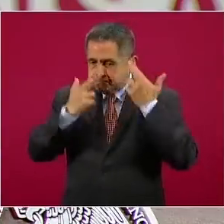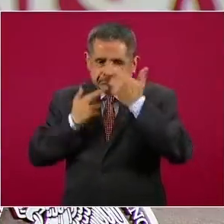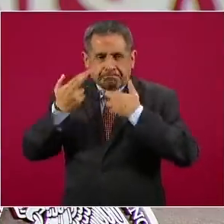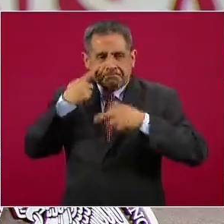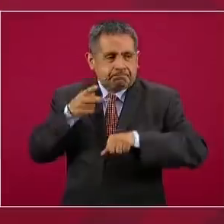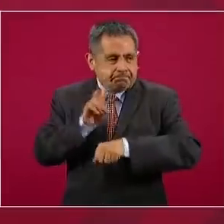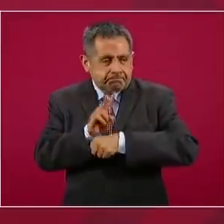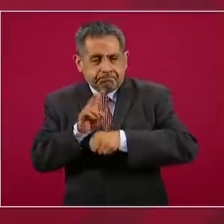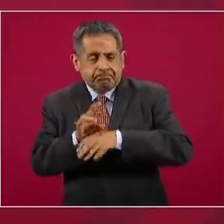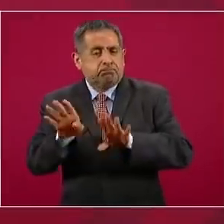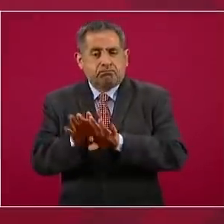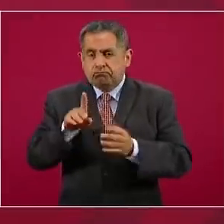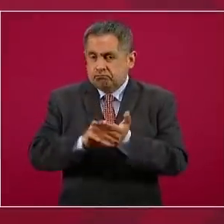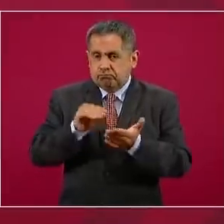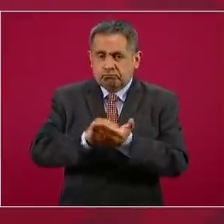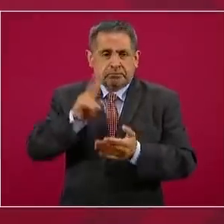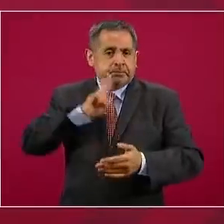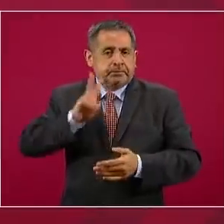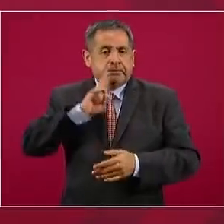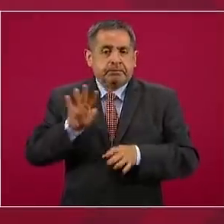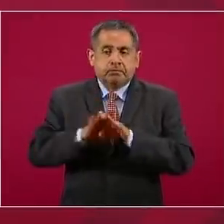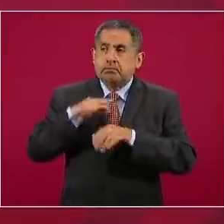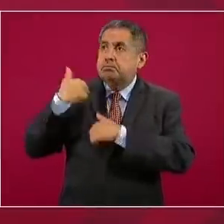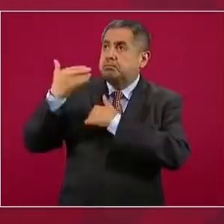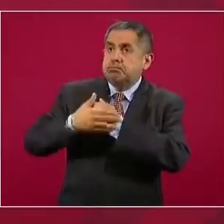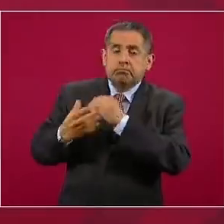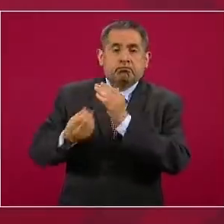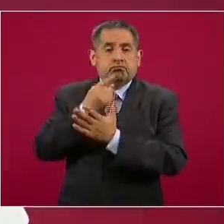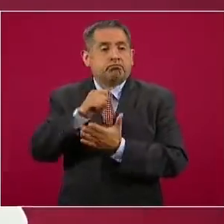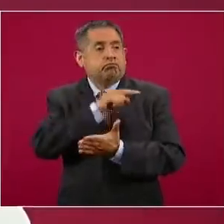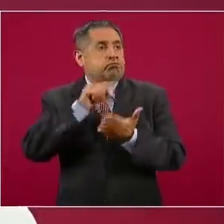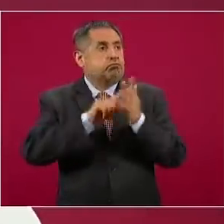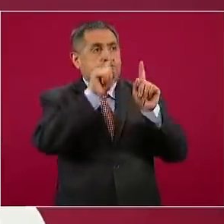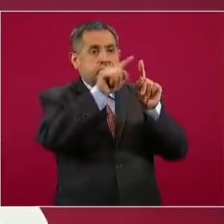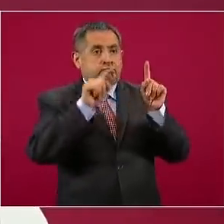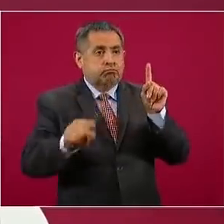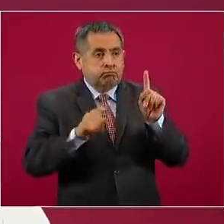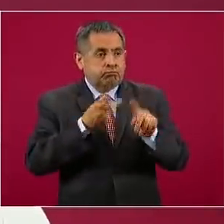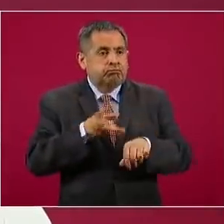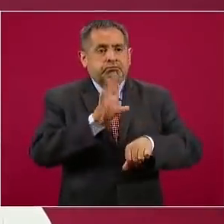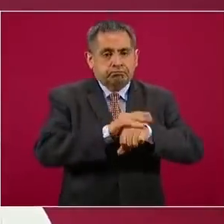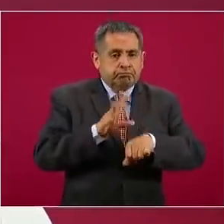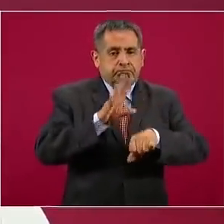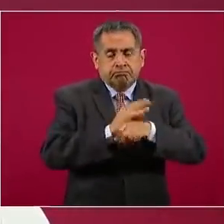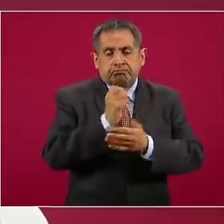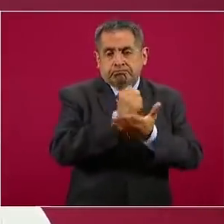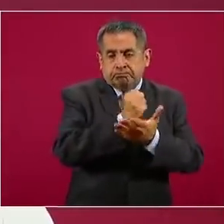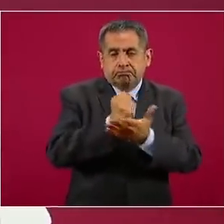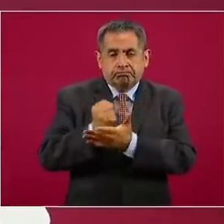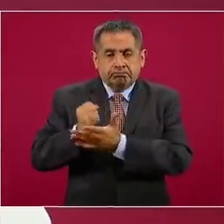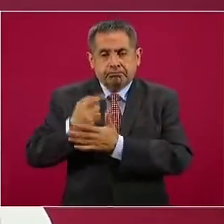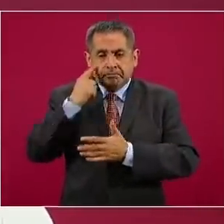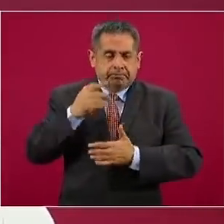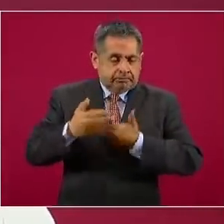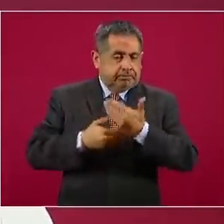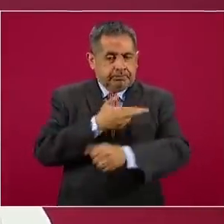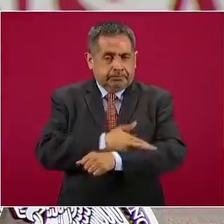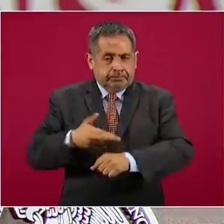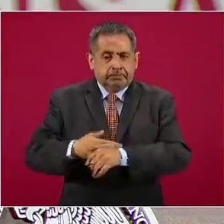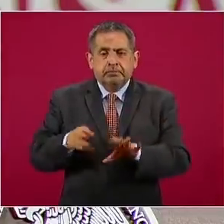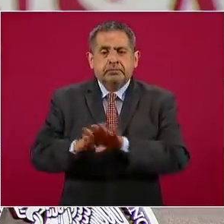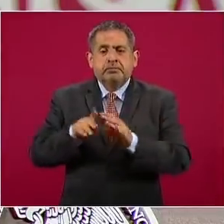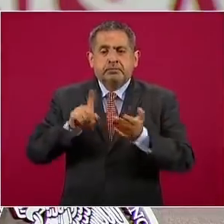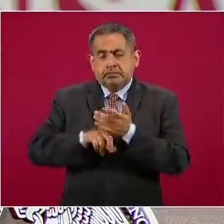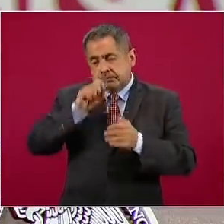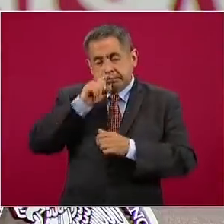y vigilando de manera rigurosa la aprobación de nuevos centros que van a formar parte de este ensayo clínico y además